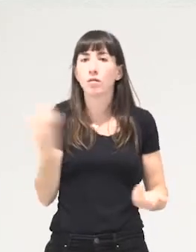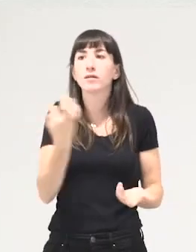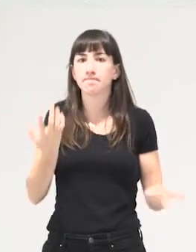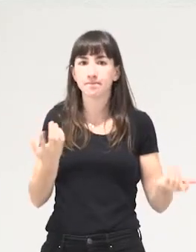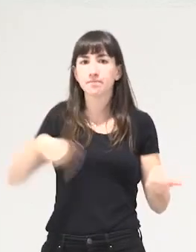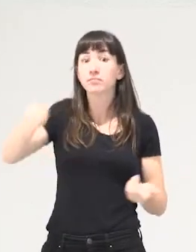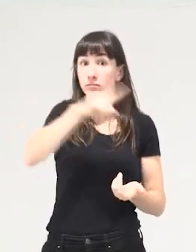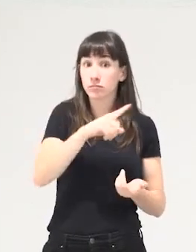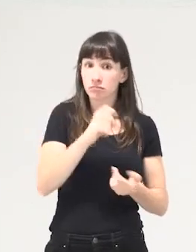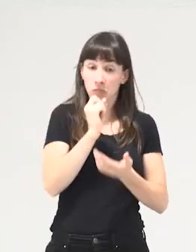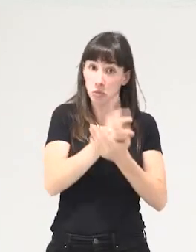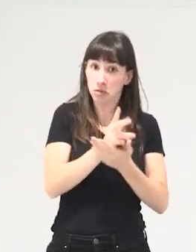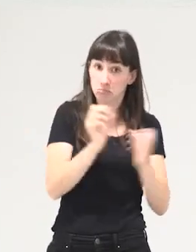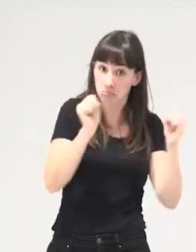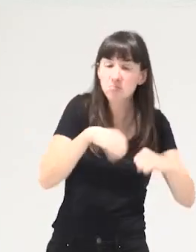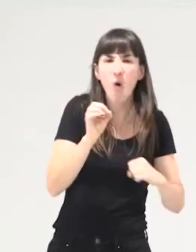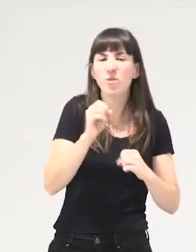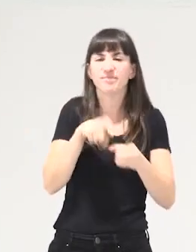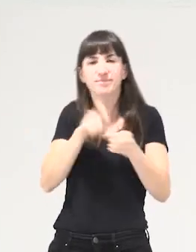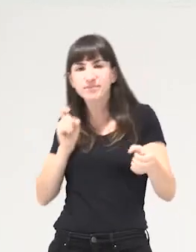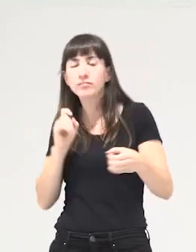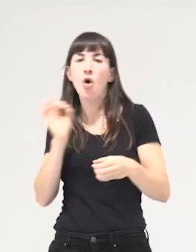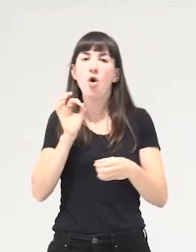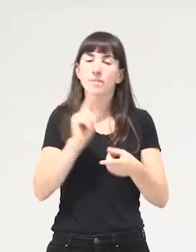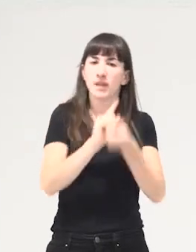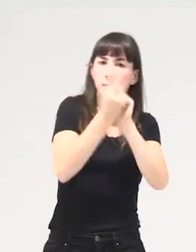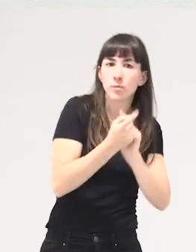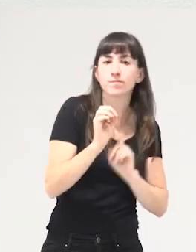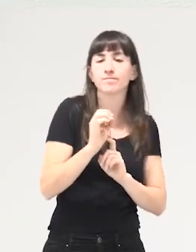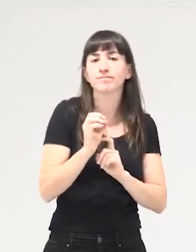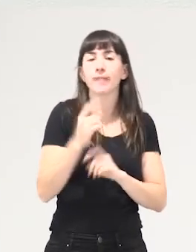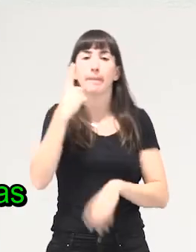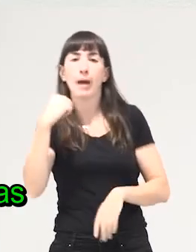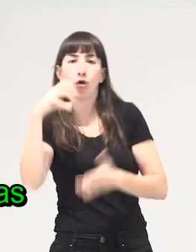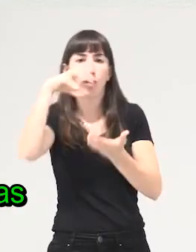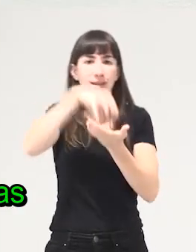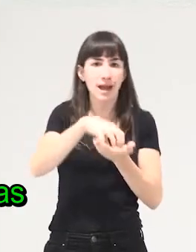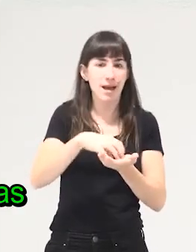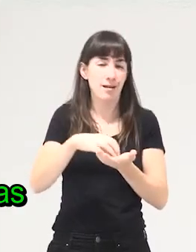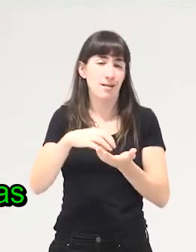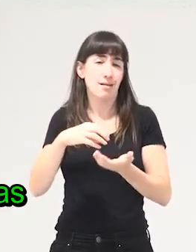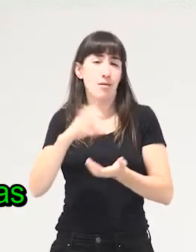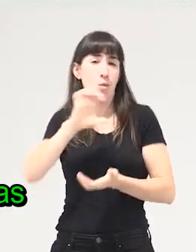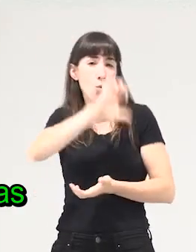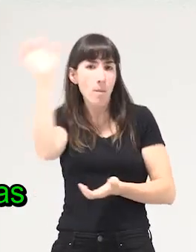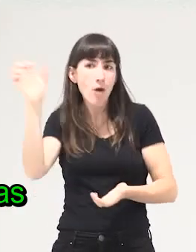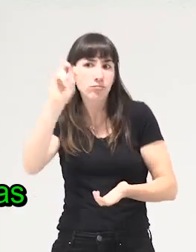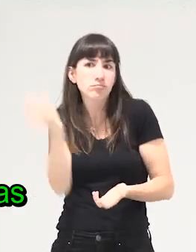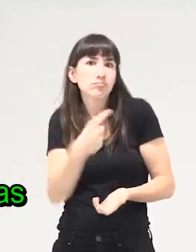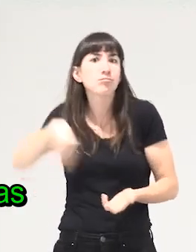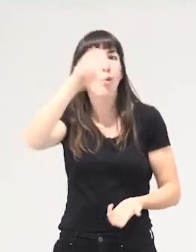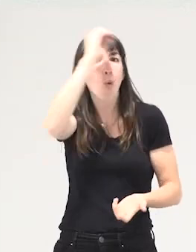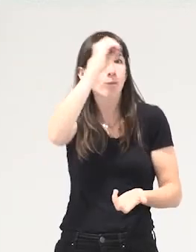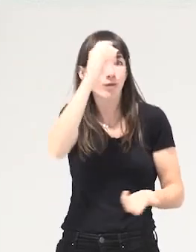como feministas apostamos por el euro salirnos del euro modificar el euro el banco central europeo entonces necesitamos meter manos a esas cosas que